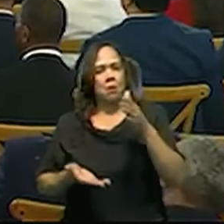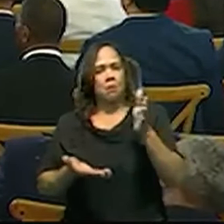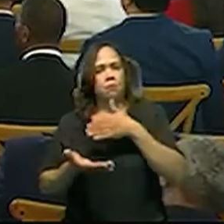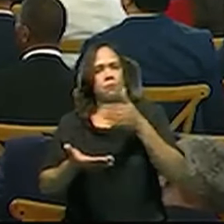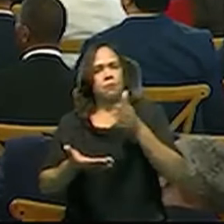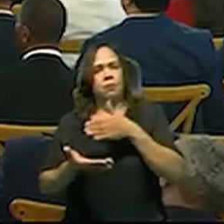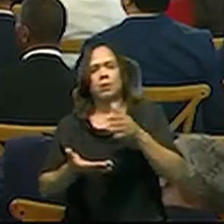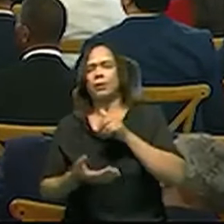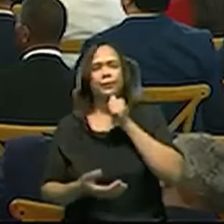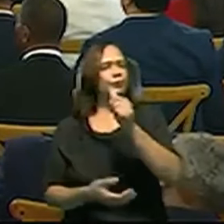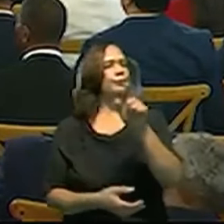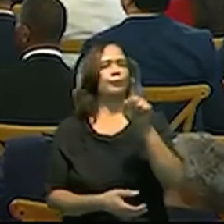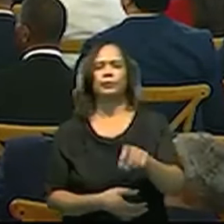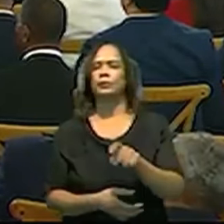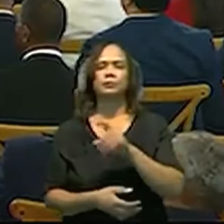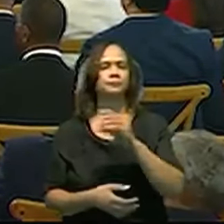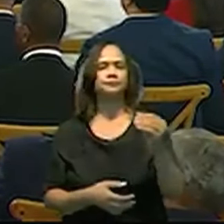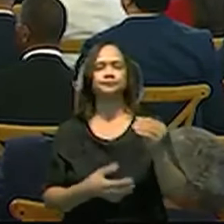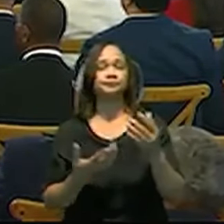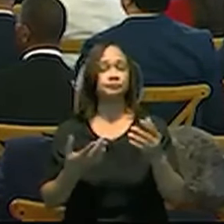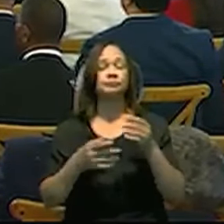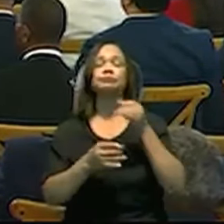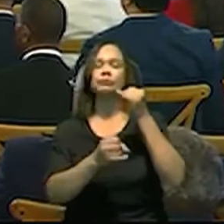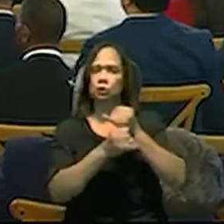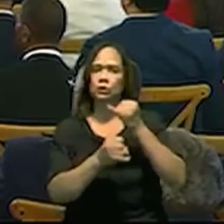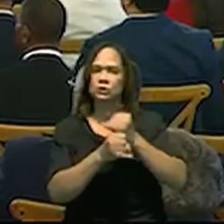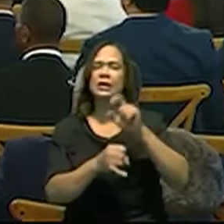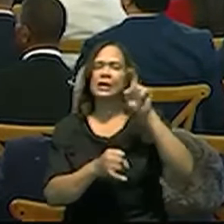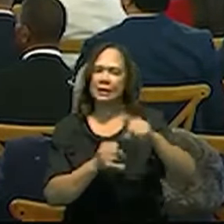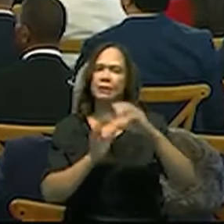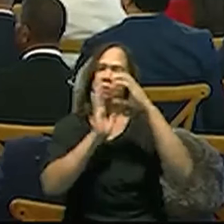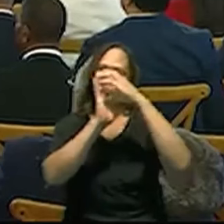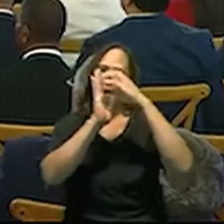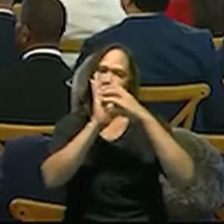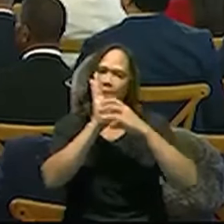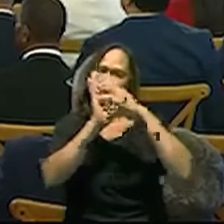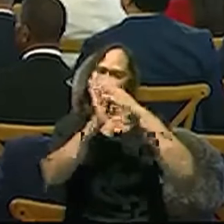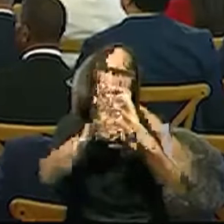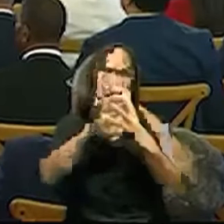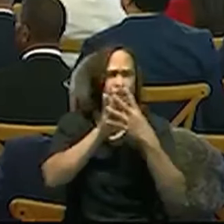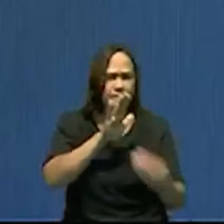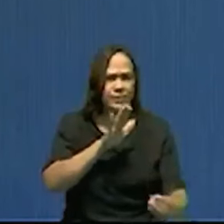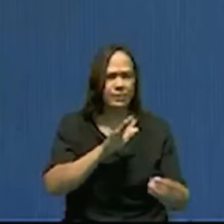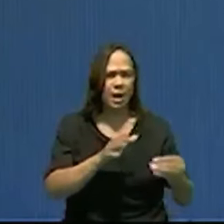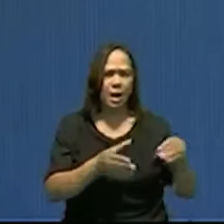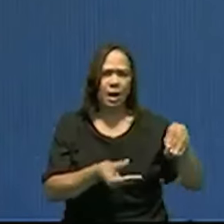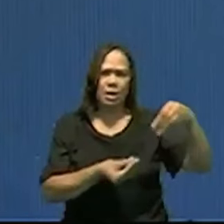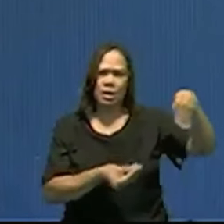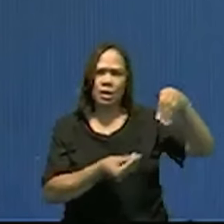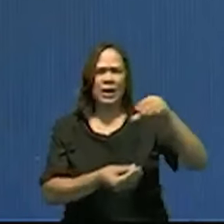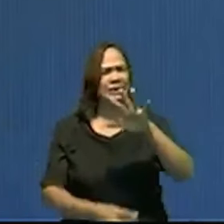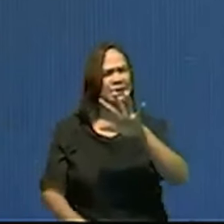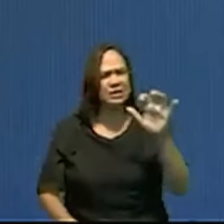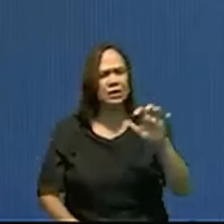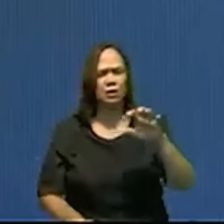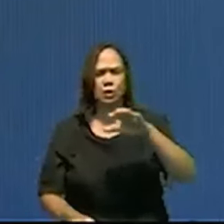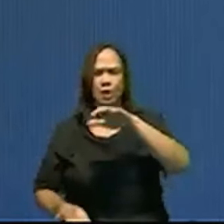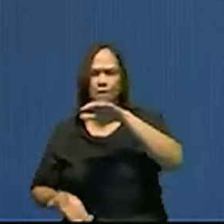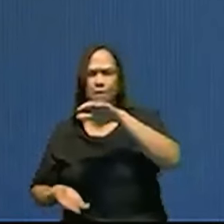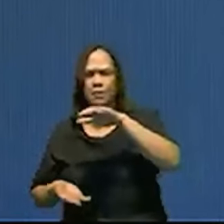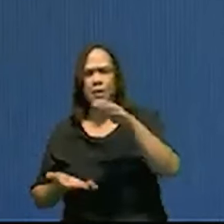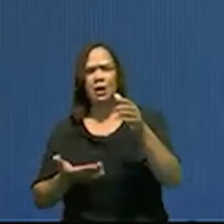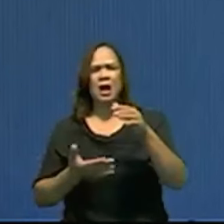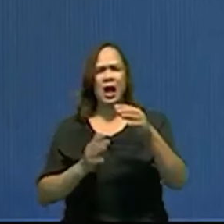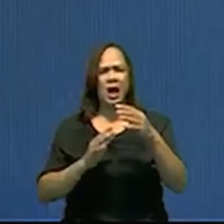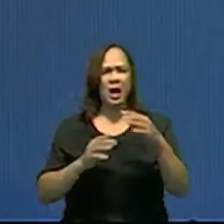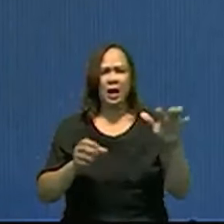que una institución que tiene que hacer sus memorias institucionales imprima 500 ejemplares a full